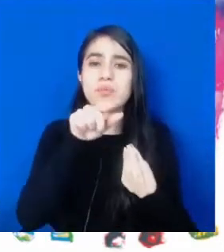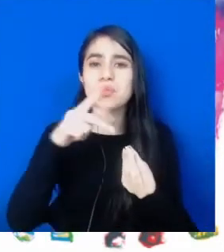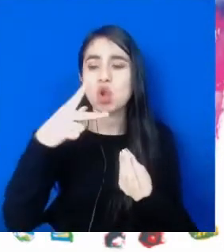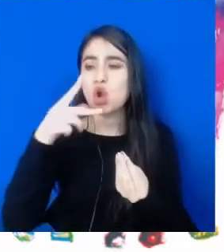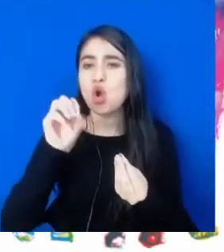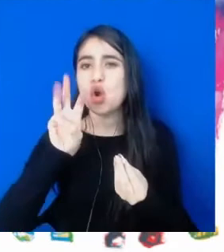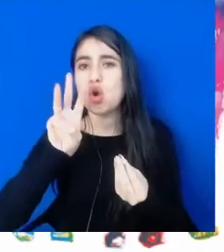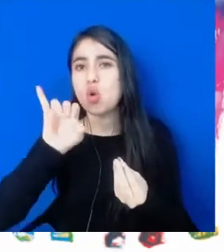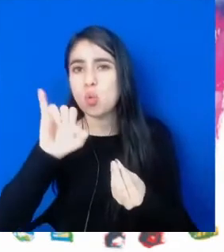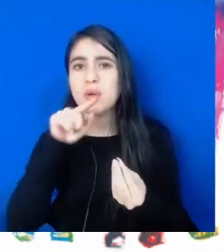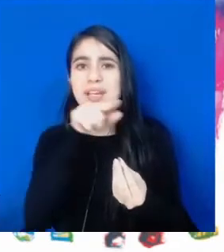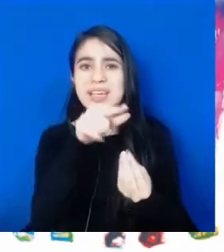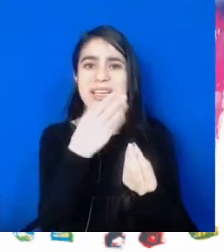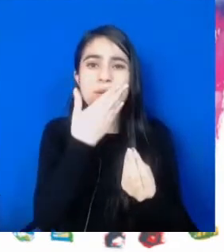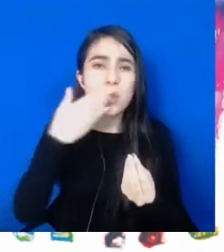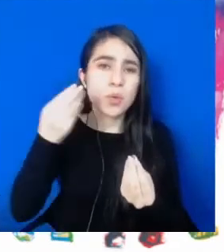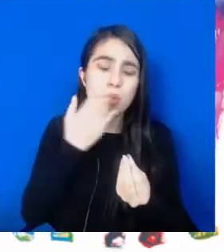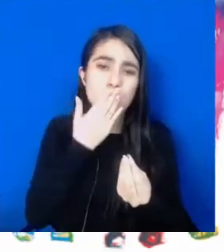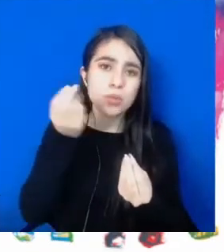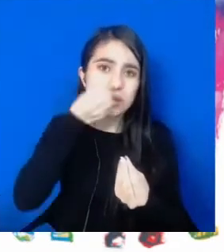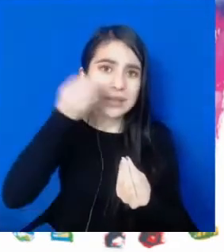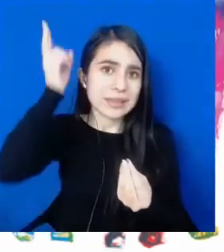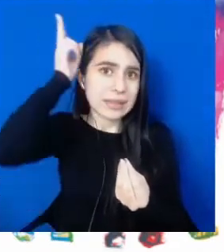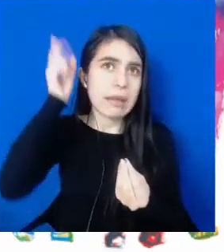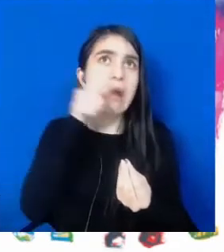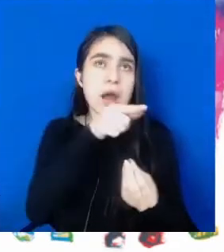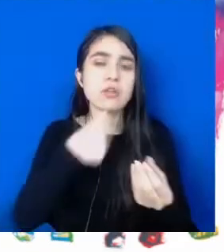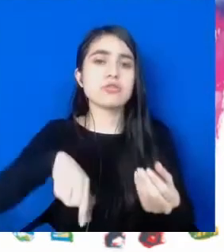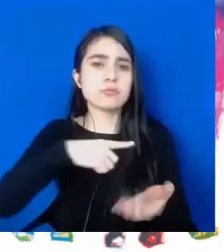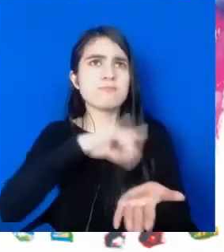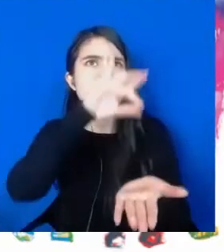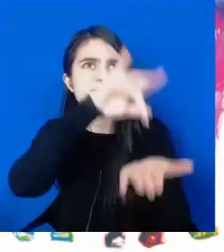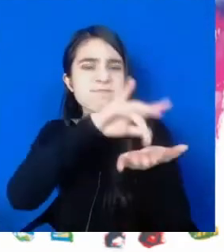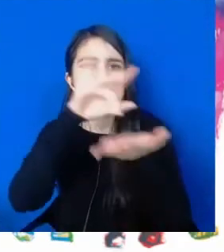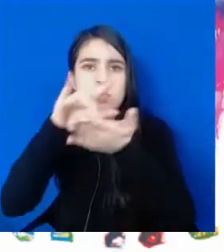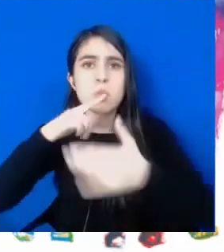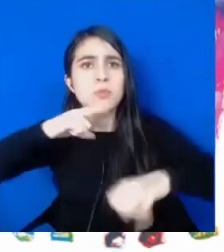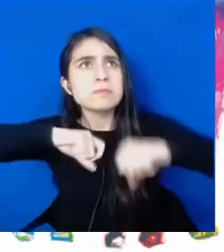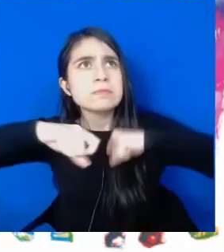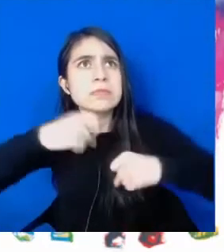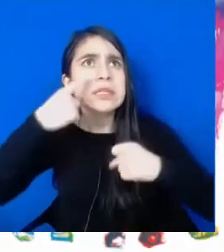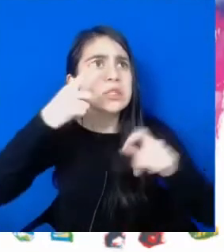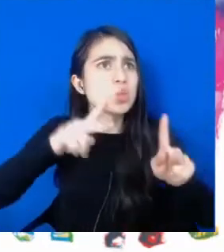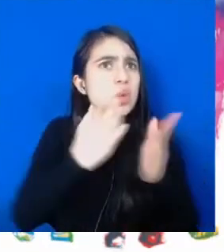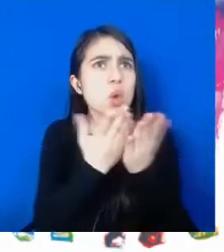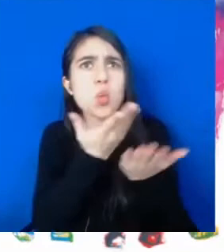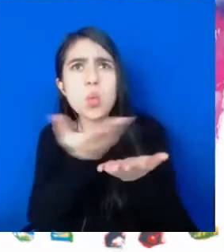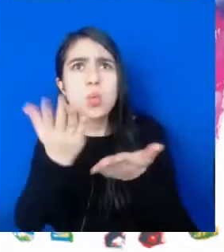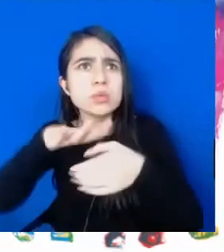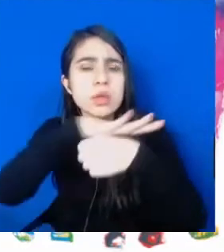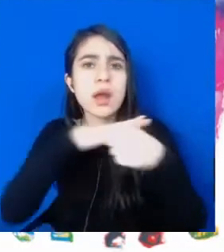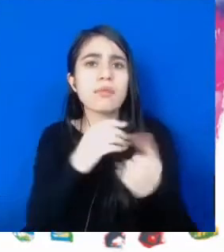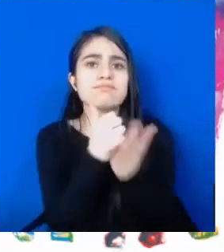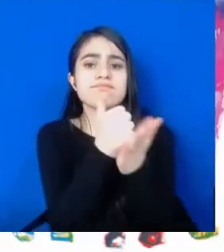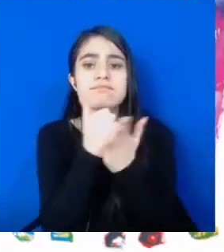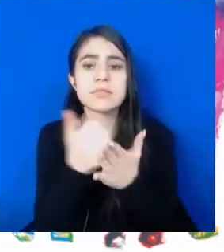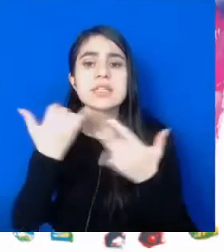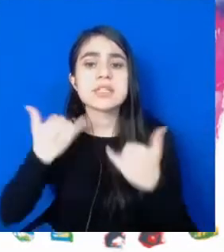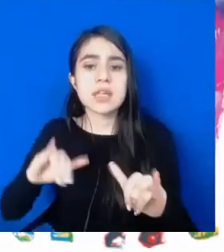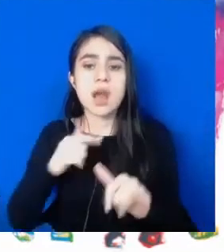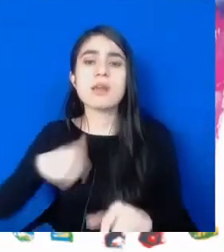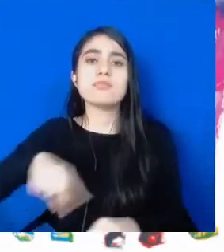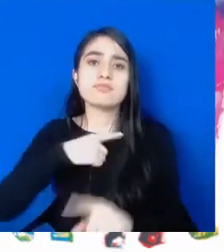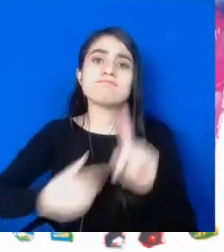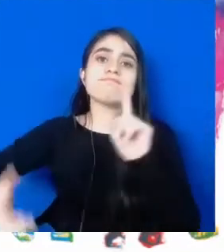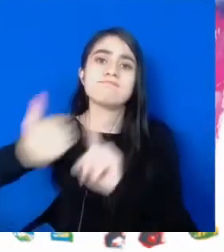indígena COO y Malayo Arhuaco. Hasta allá estuvimos, haciendo presencia, buscando a nuestros estudiantes y eso lo logramos. Eso ha sido